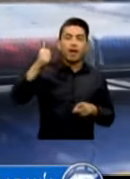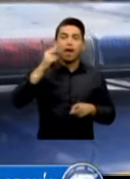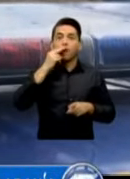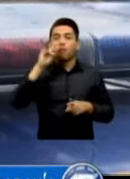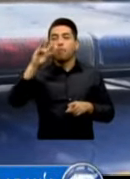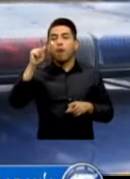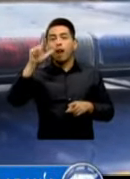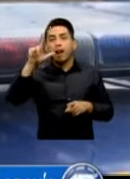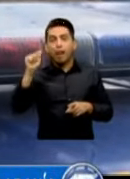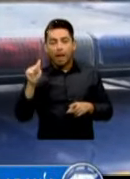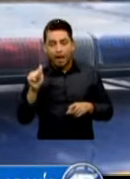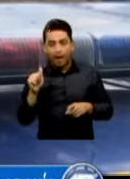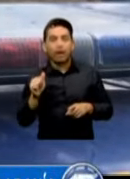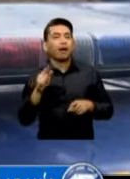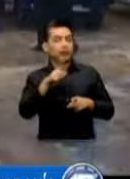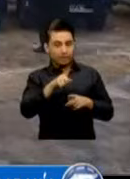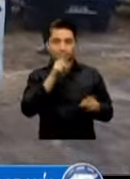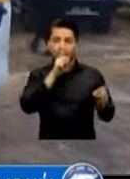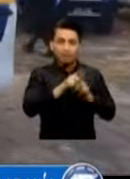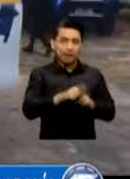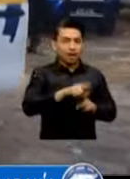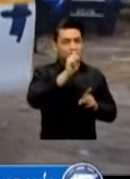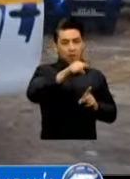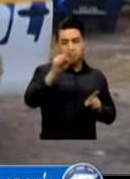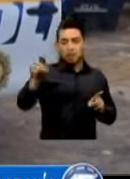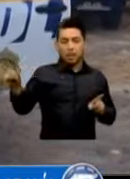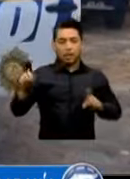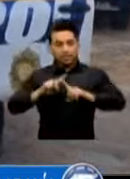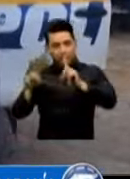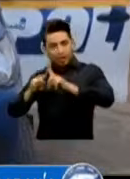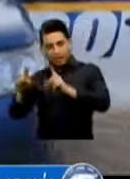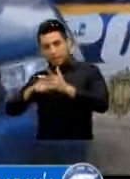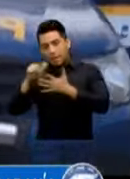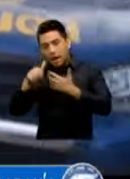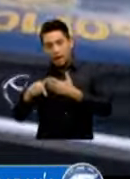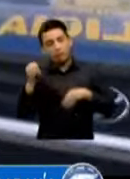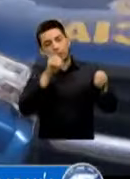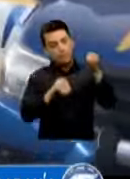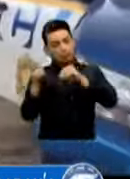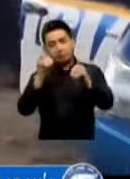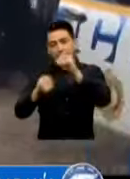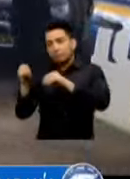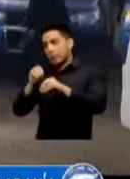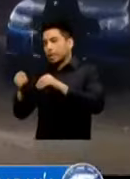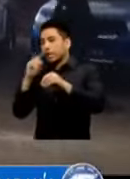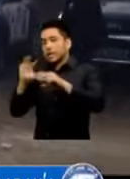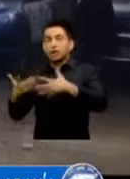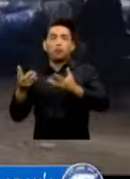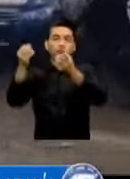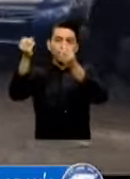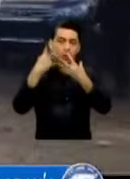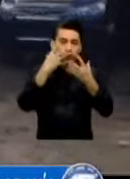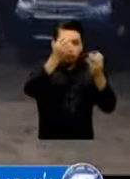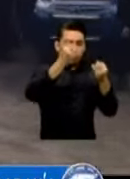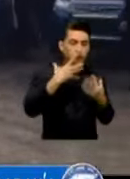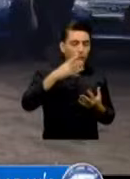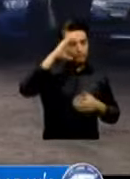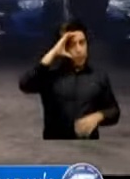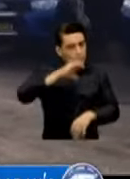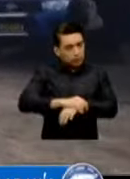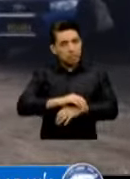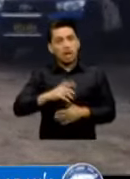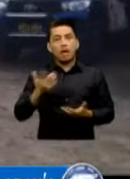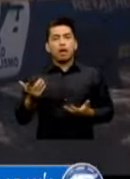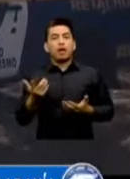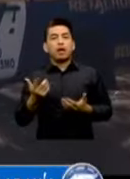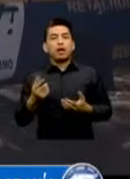bueno Hay una serie De planes Y se van Actualizando En la medida De que Información Policial Inteligencia Civil E